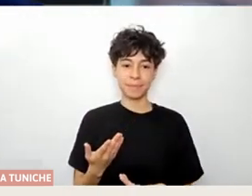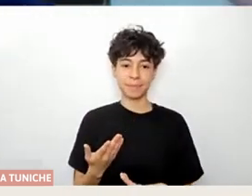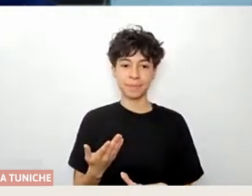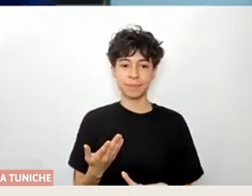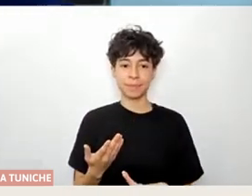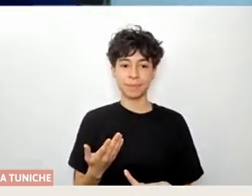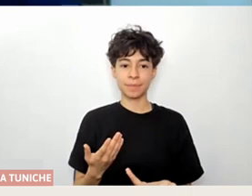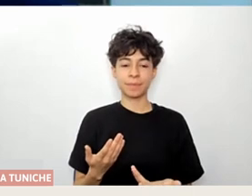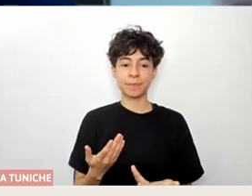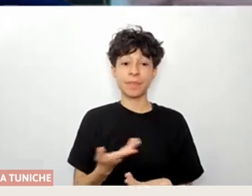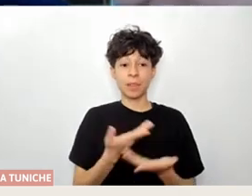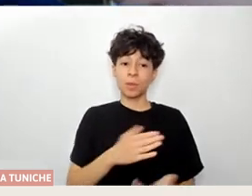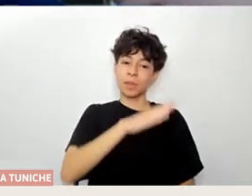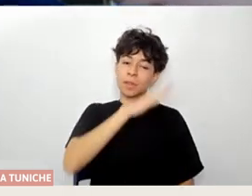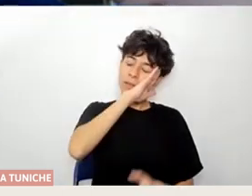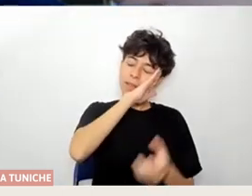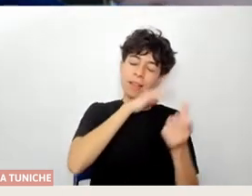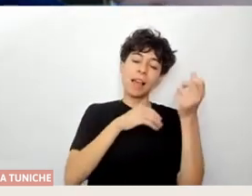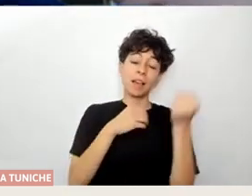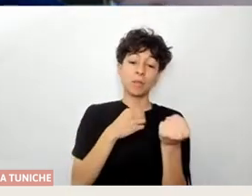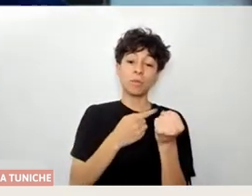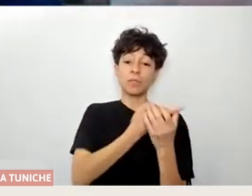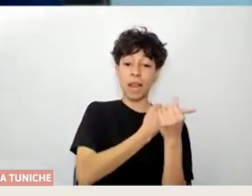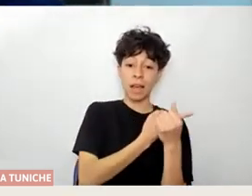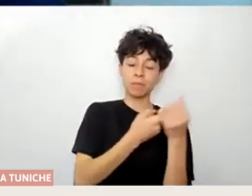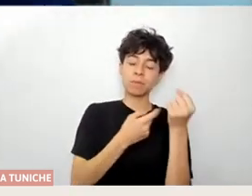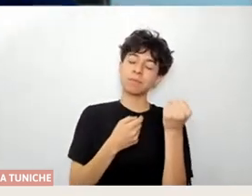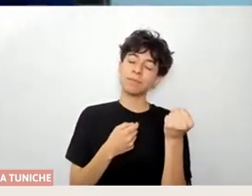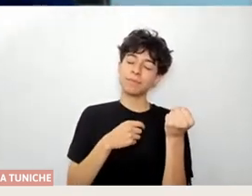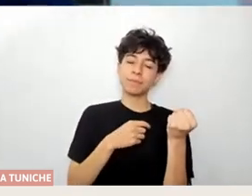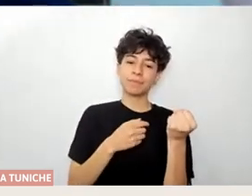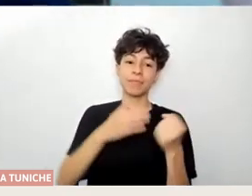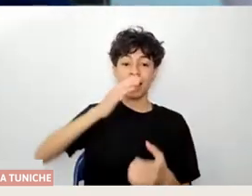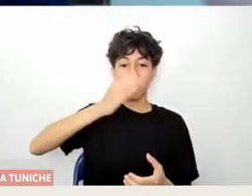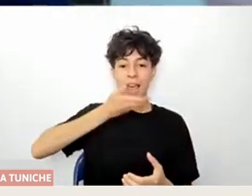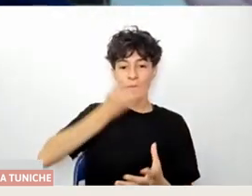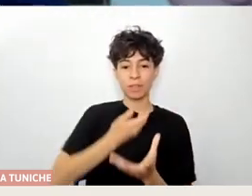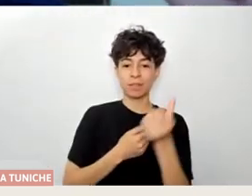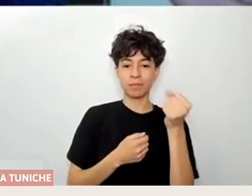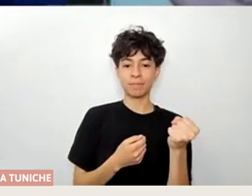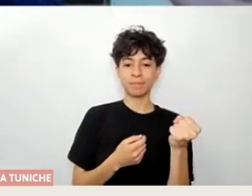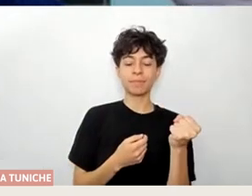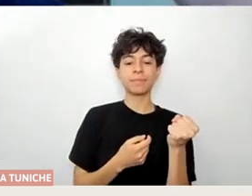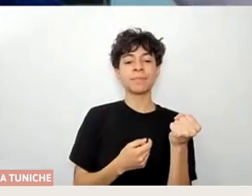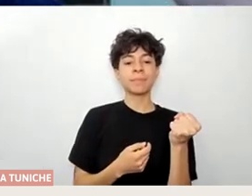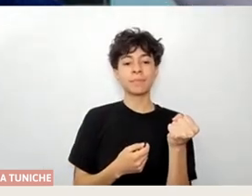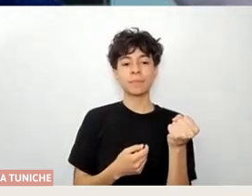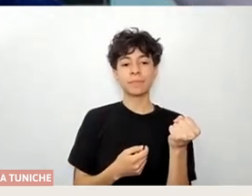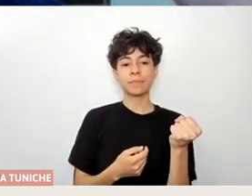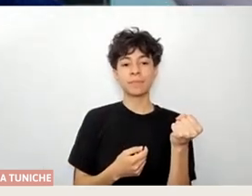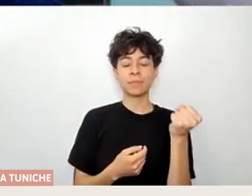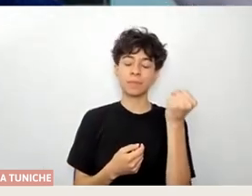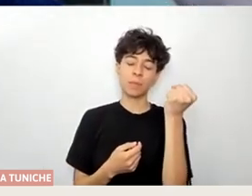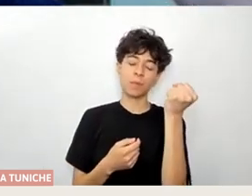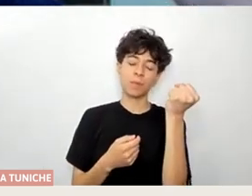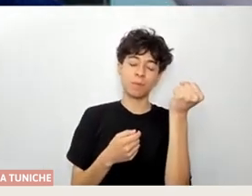al momento en que ustedes se queden dormidos esta cuchara lo más probable ustedes tienen que anotar lo que les pasa a ustedes yo no sé lo que les va a pasar es